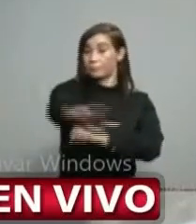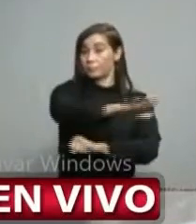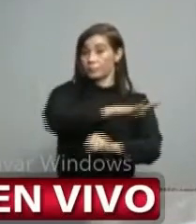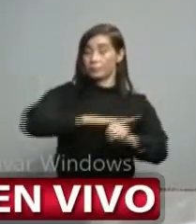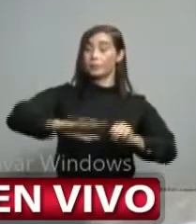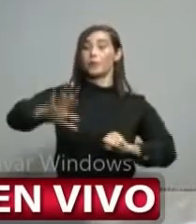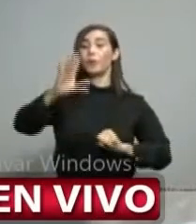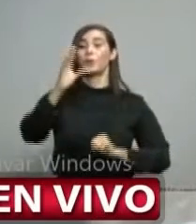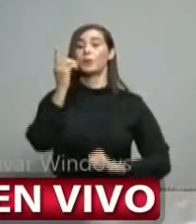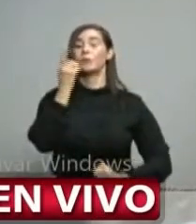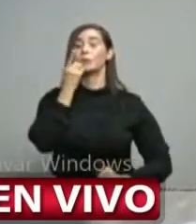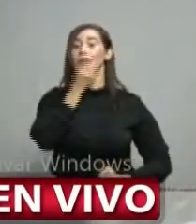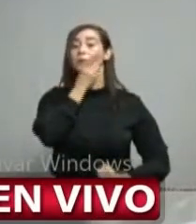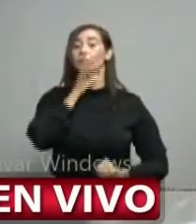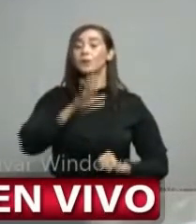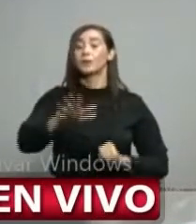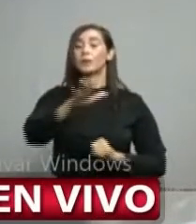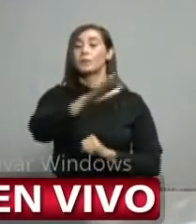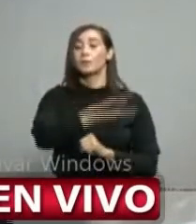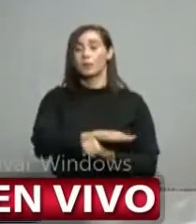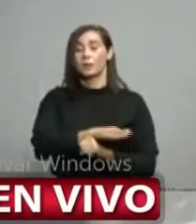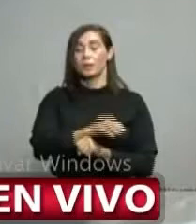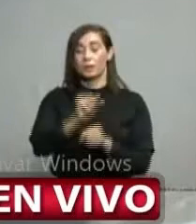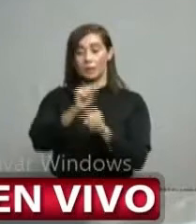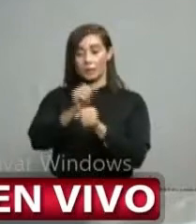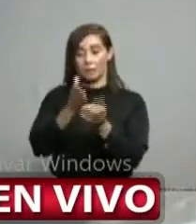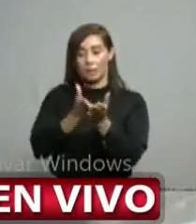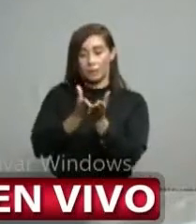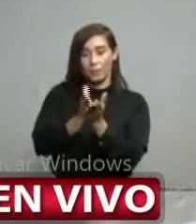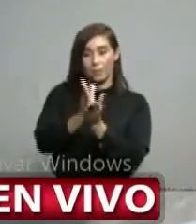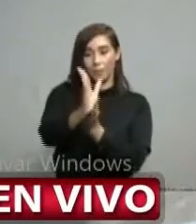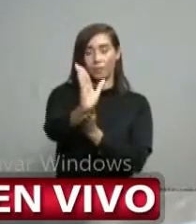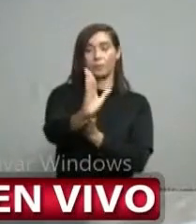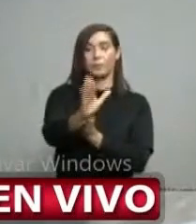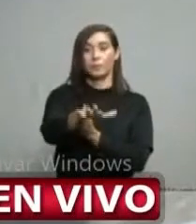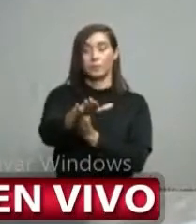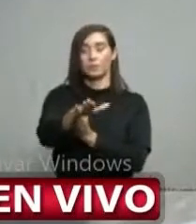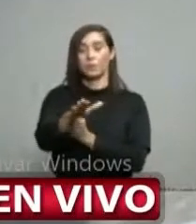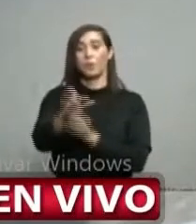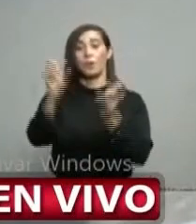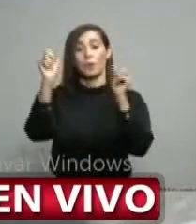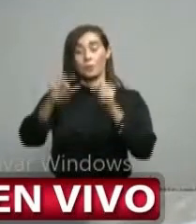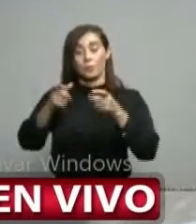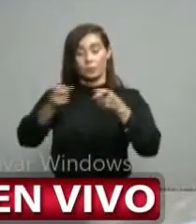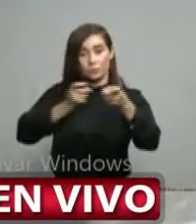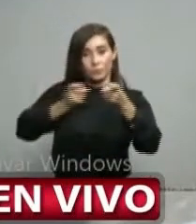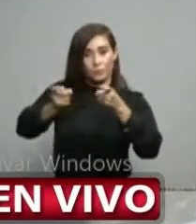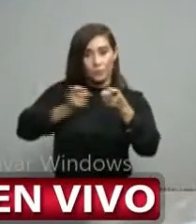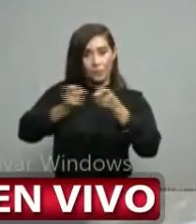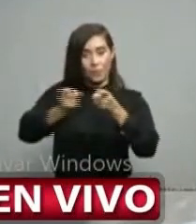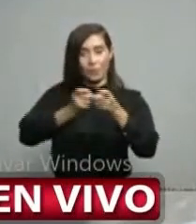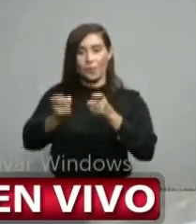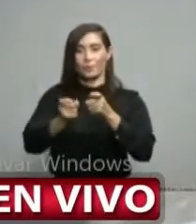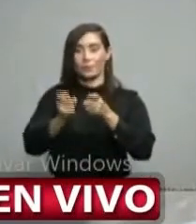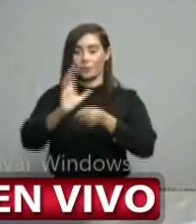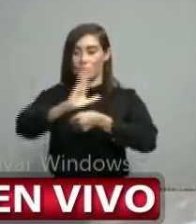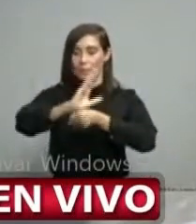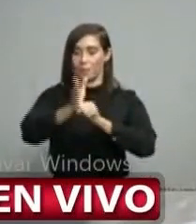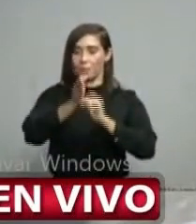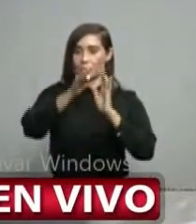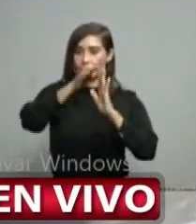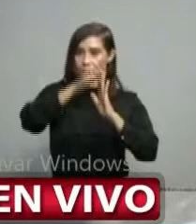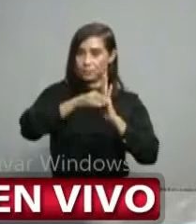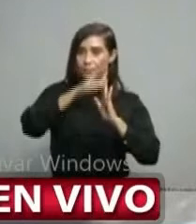Nacional es que las intervenciones ciertamente producen amortiguamiento, como usted muy bien acaba de